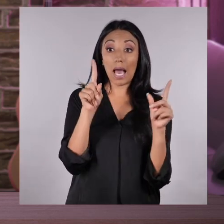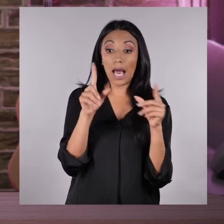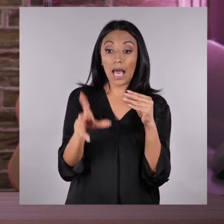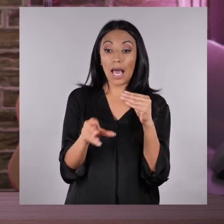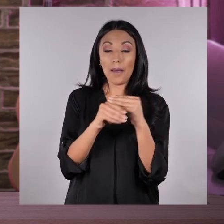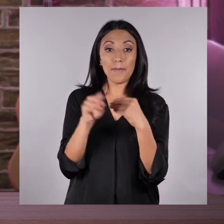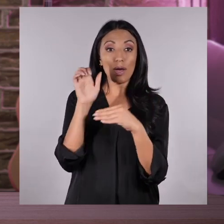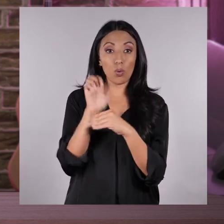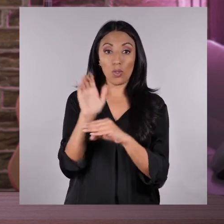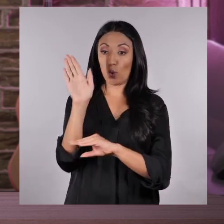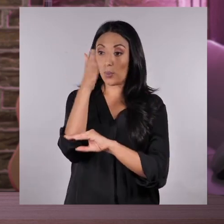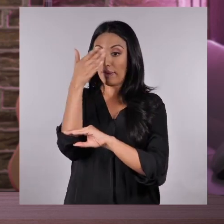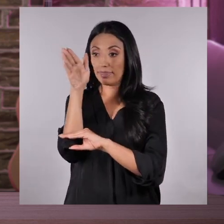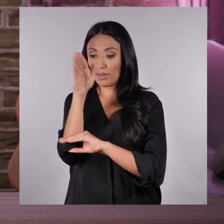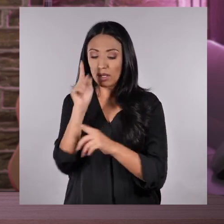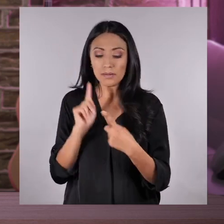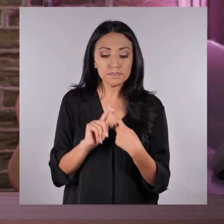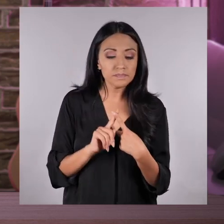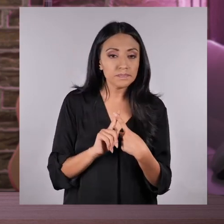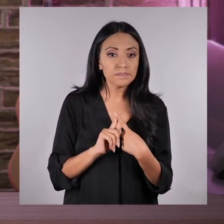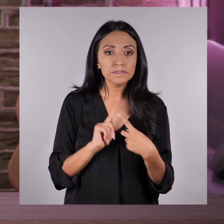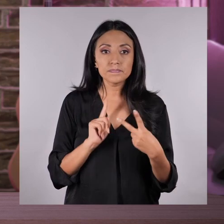Ecuador, además de la banderita, tengo